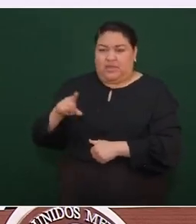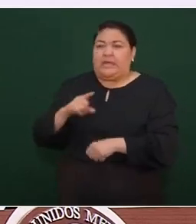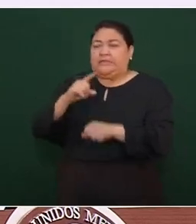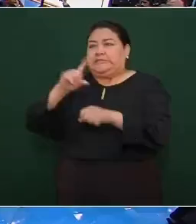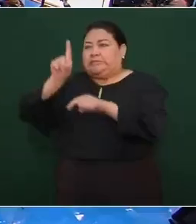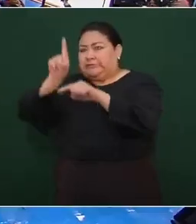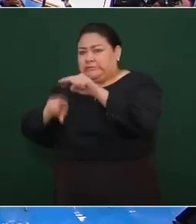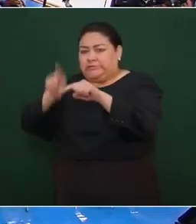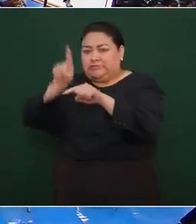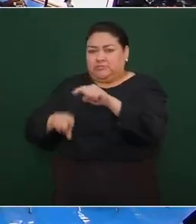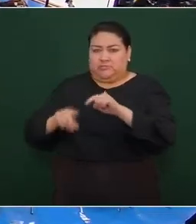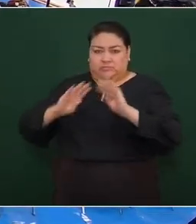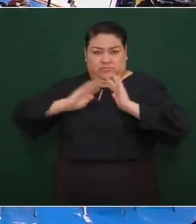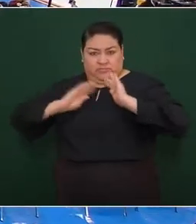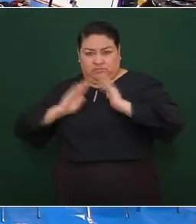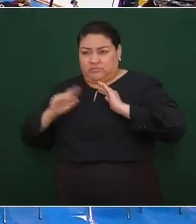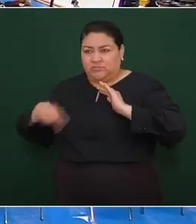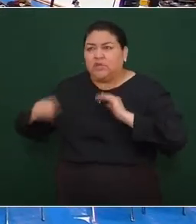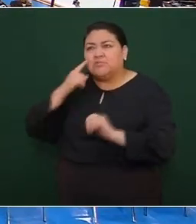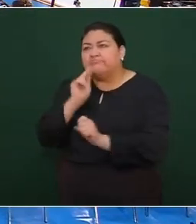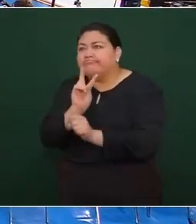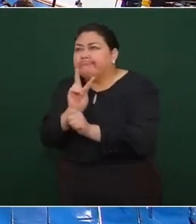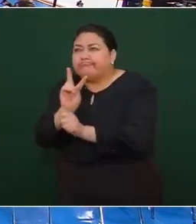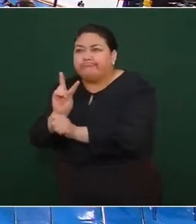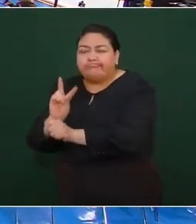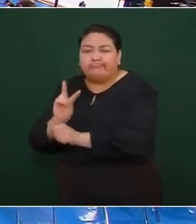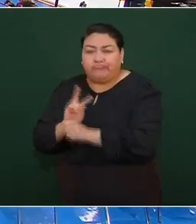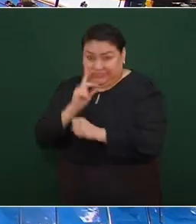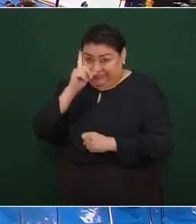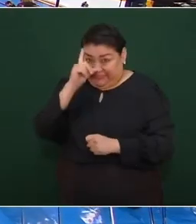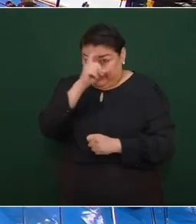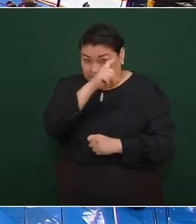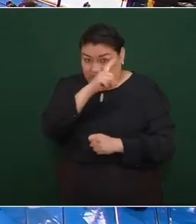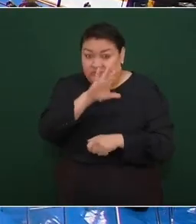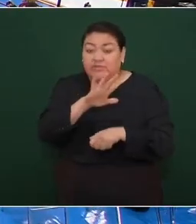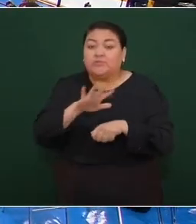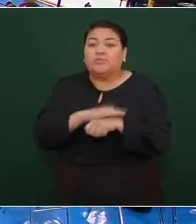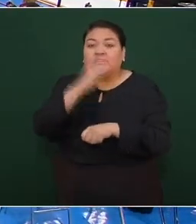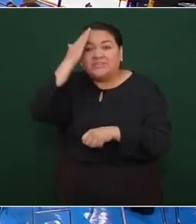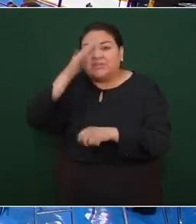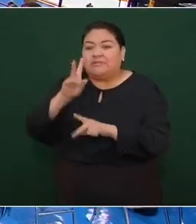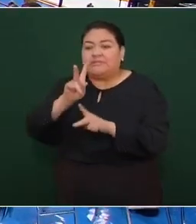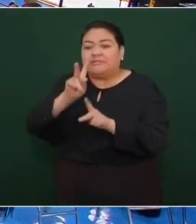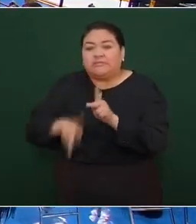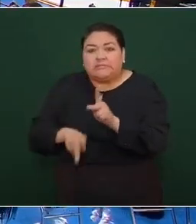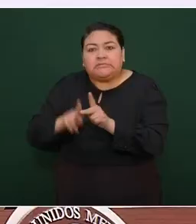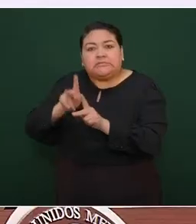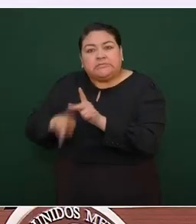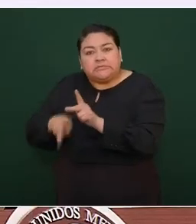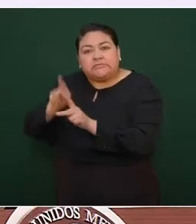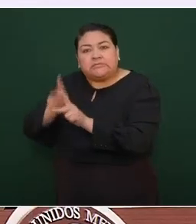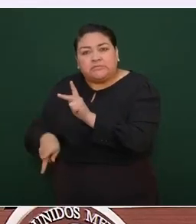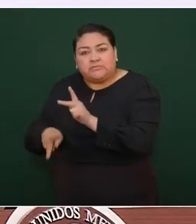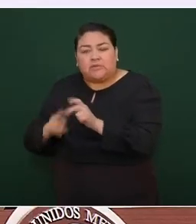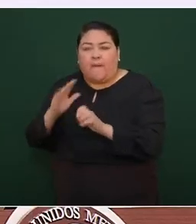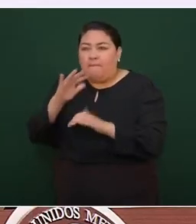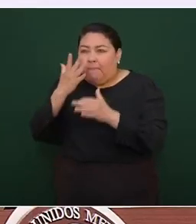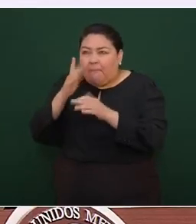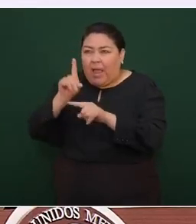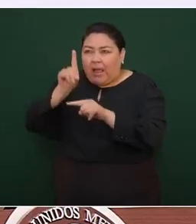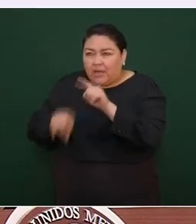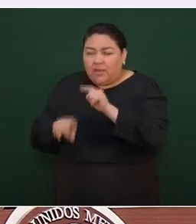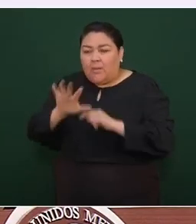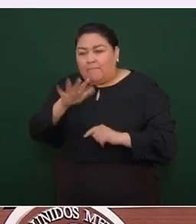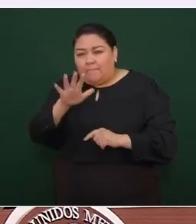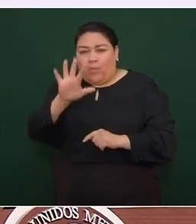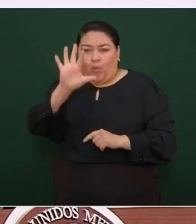compleja el ejército la estuvo revisando porque estaba segmentada que fue lo que más tiempo llevó hoy ya lleva un avance de más del 40